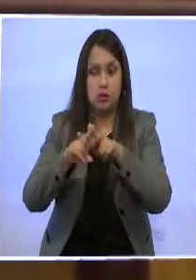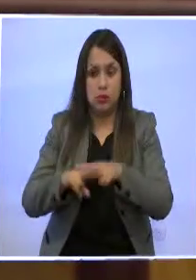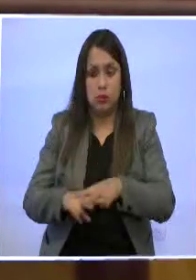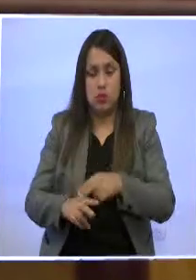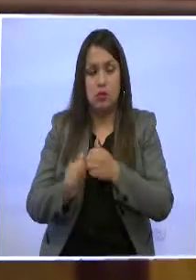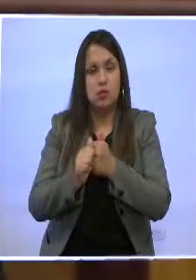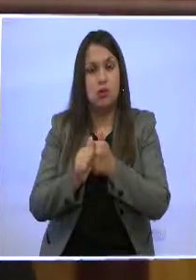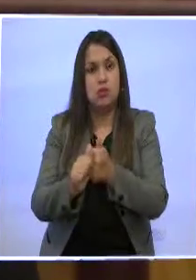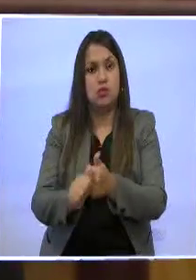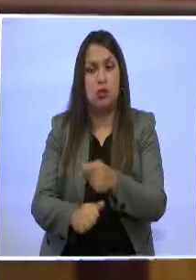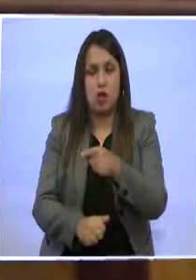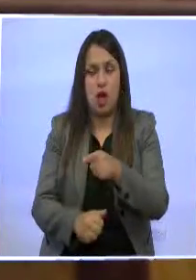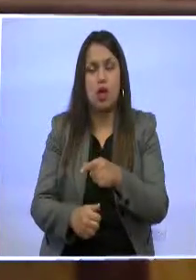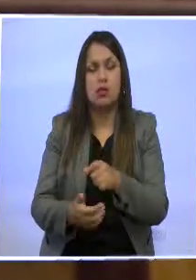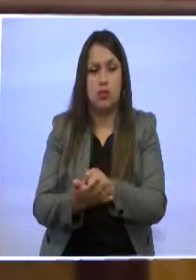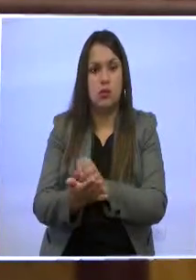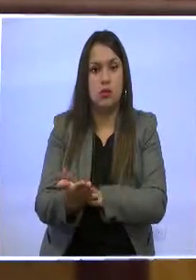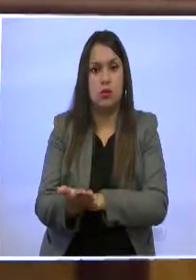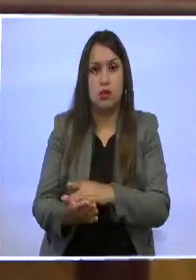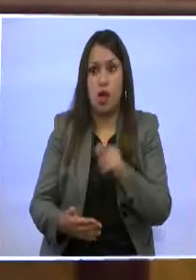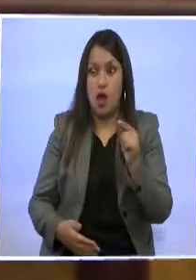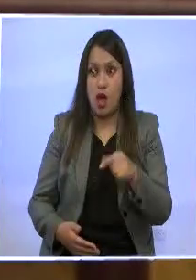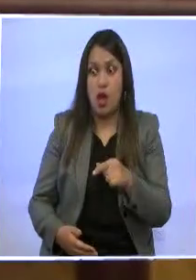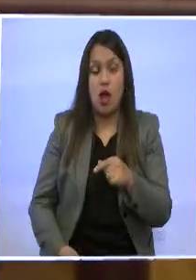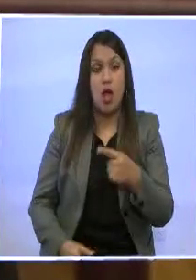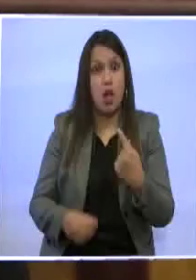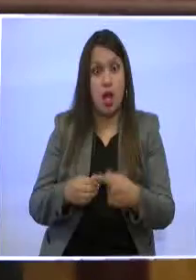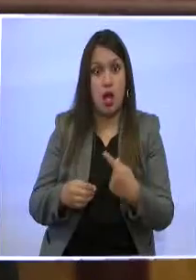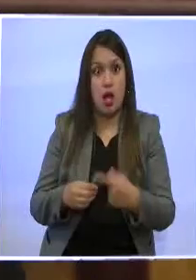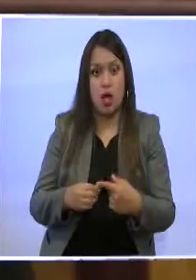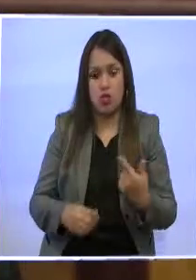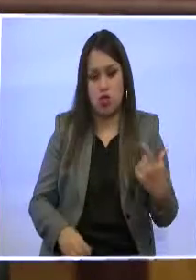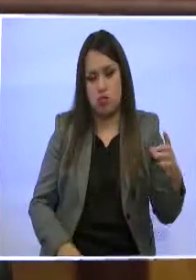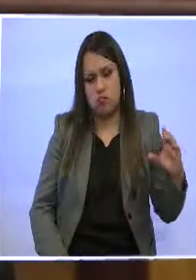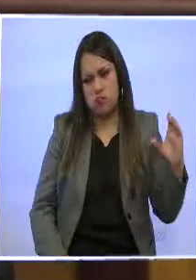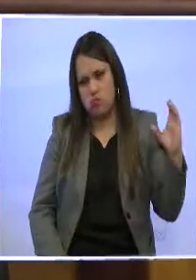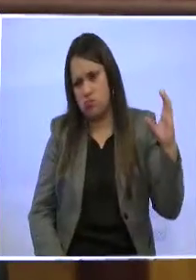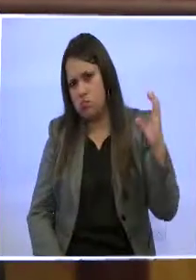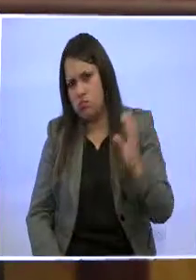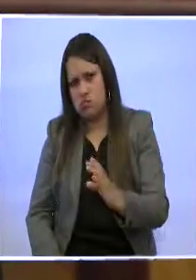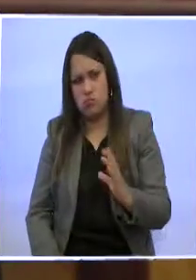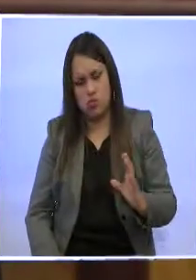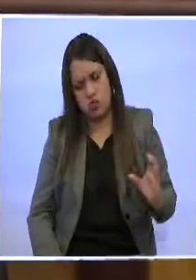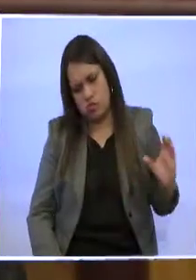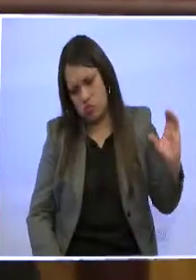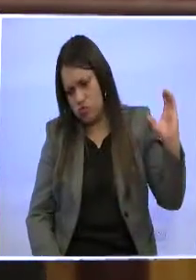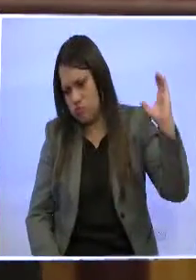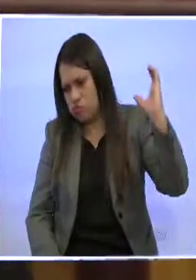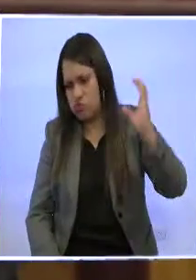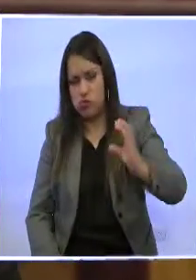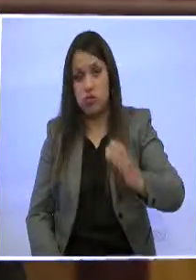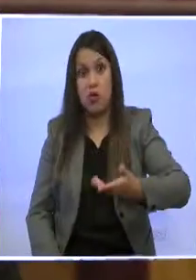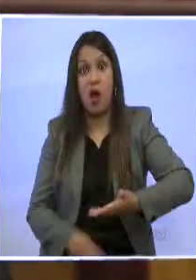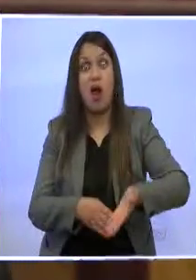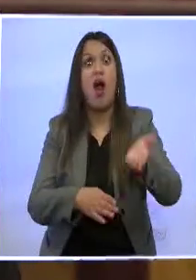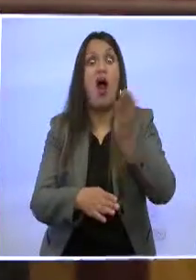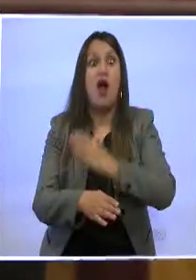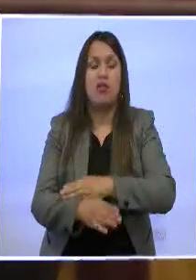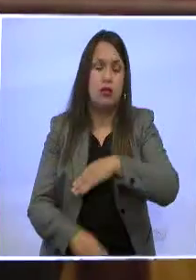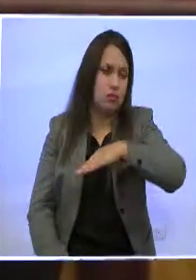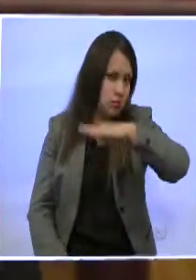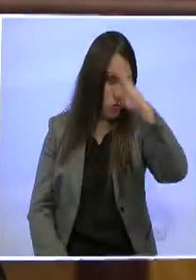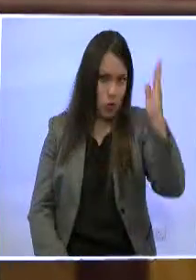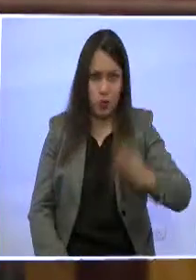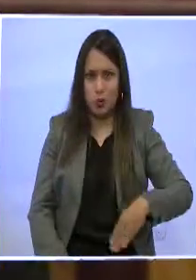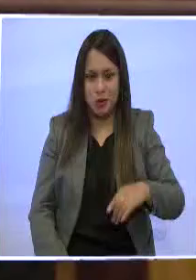contrato. Es la inversión más grande en la historia de la ciudad. Y es un tema que requiere, por tanto, ¿no es cierto?, un enorme esfuerzo